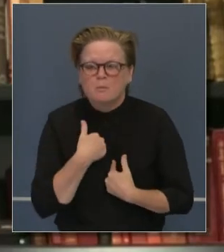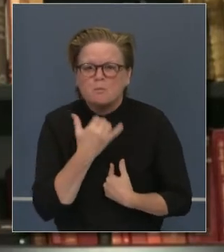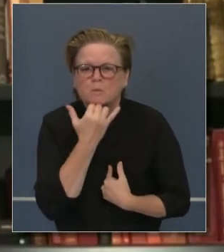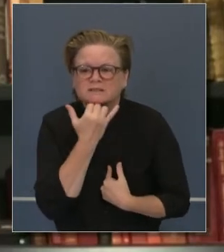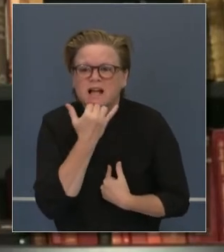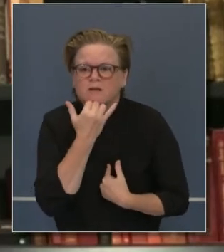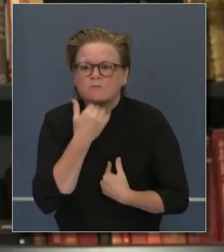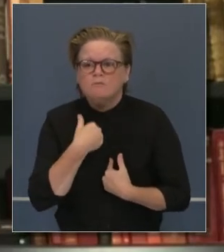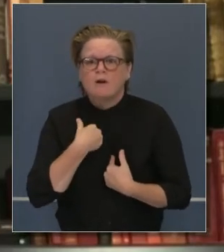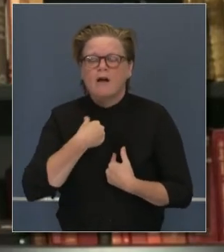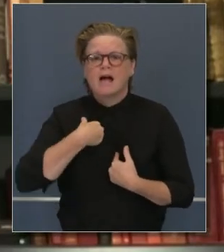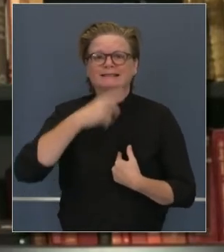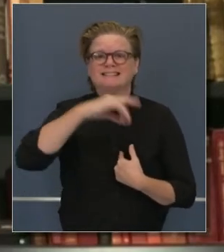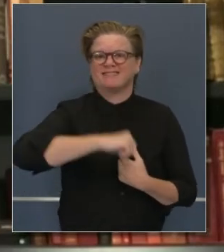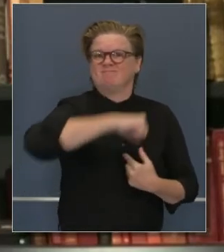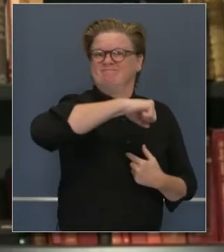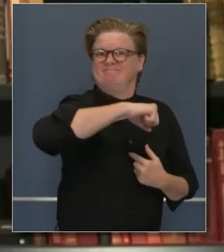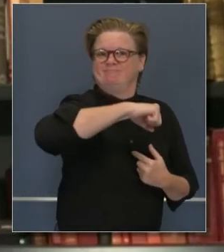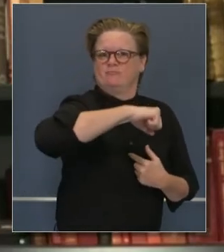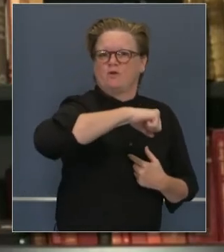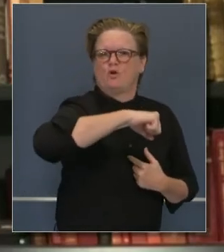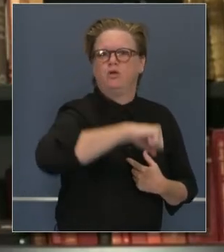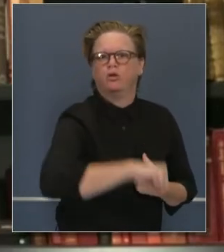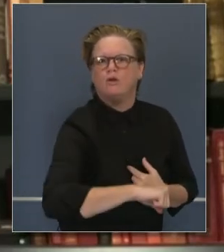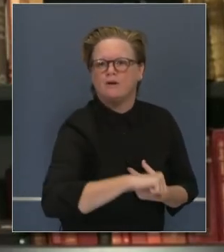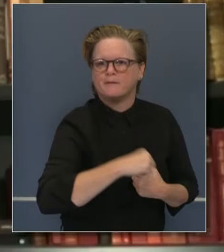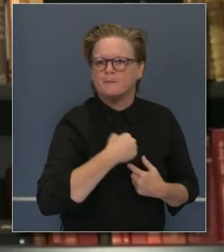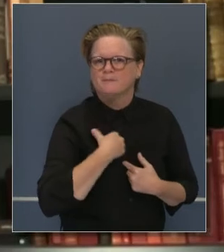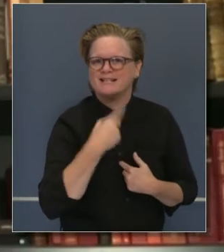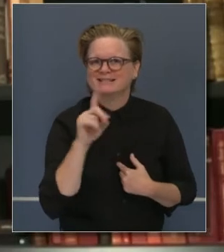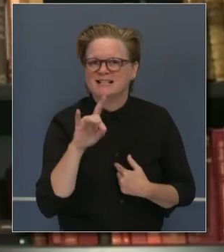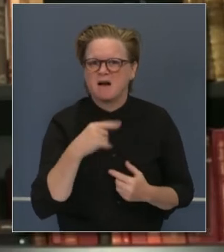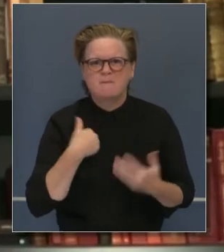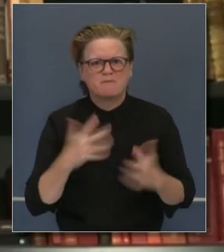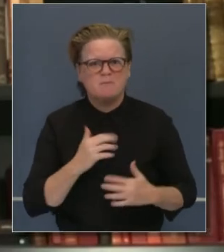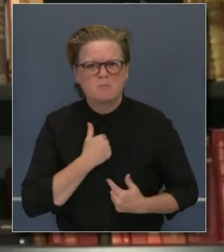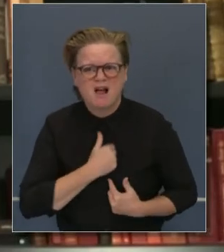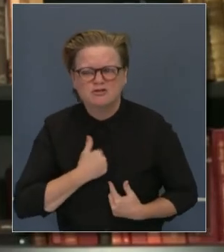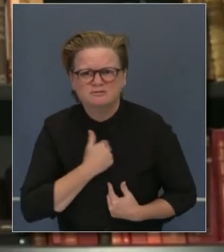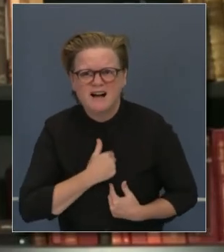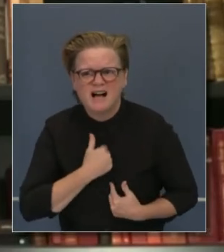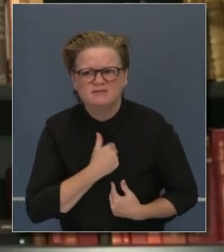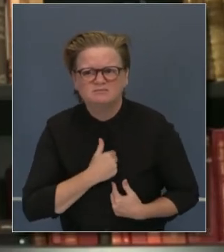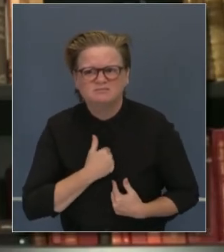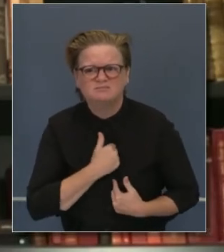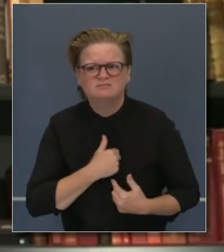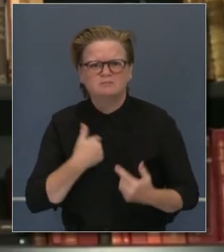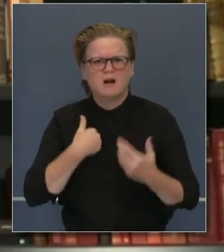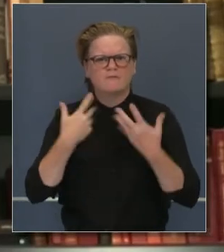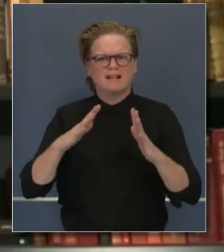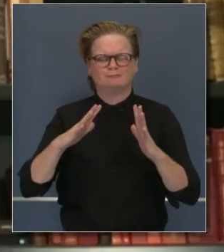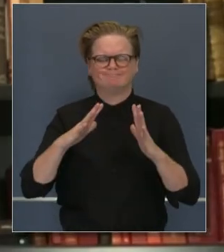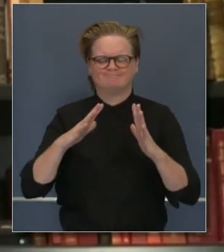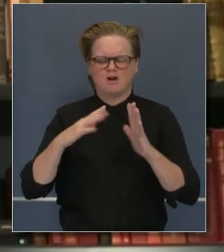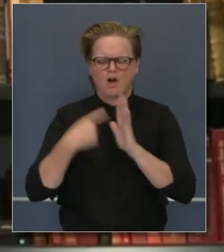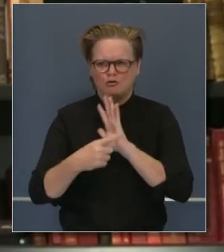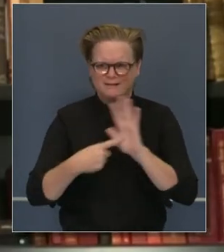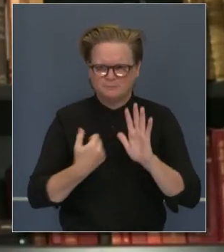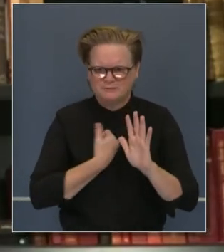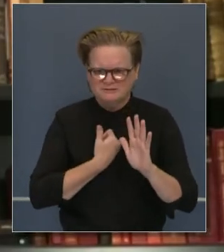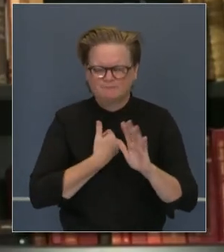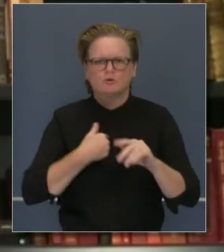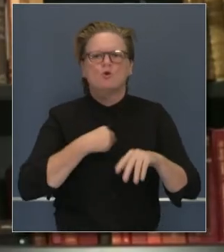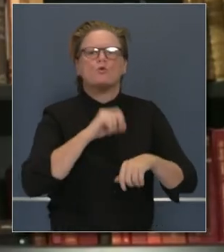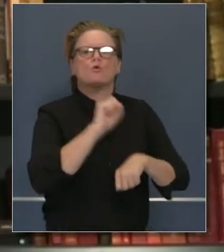parte mía. Yo bajé la guardia y pedí disculpas por ello. Y estamos ahora movilizándonos para corregir eso, trabajando